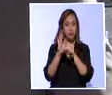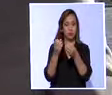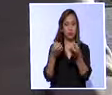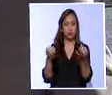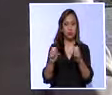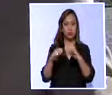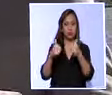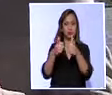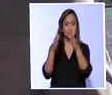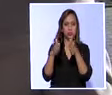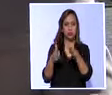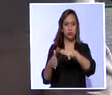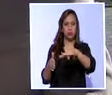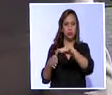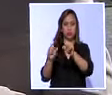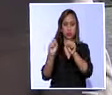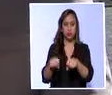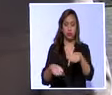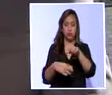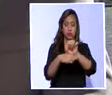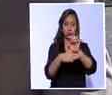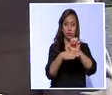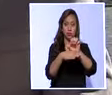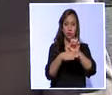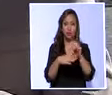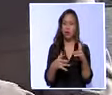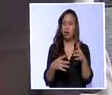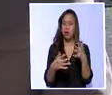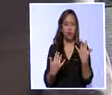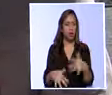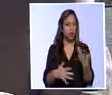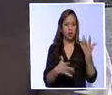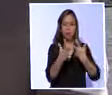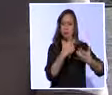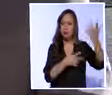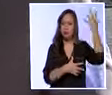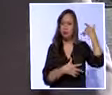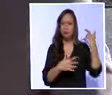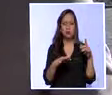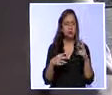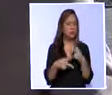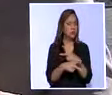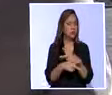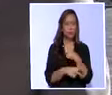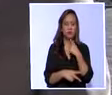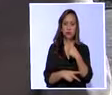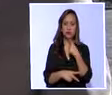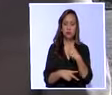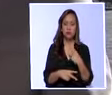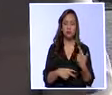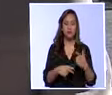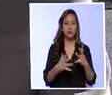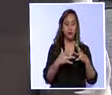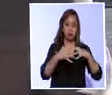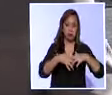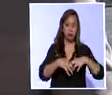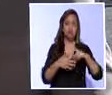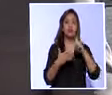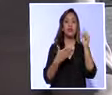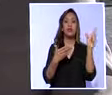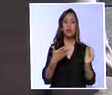varios legisladores, permite en el Ecuador cerrar uno de los peores capítulos de la historia de nuestro país, la crisis financiera de